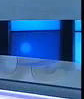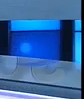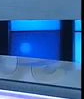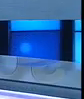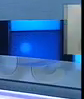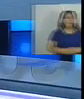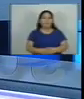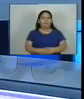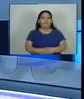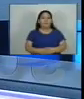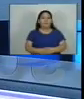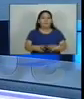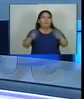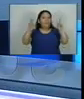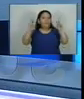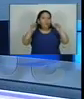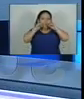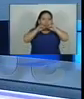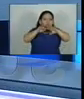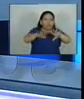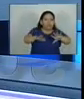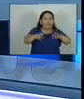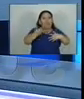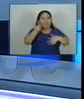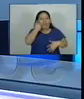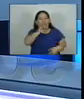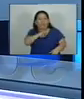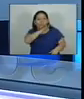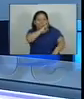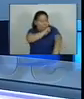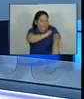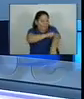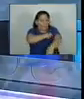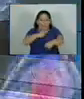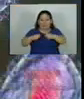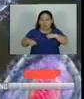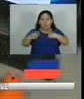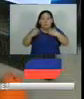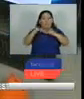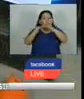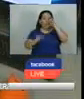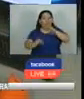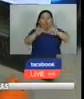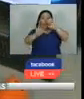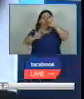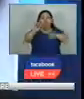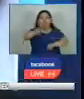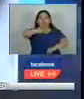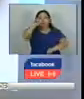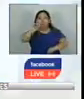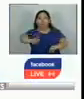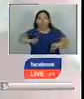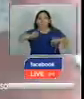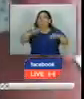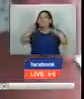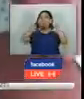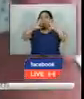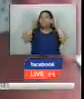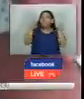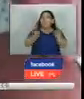los contagios por la viruela del mono han bajado en un 90% a nivel mundial aunque sigue